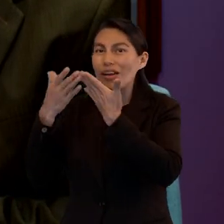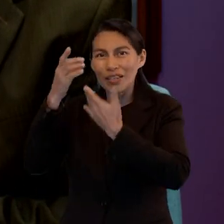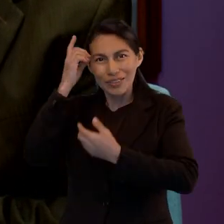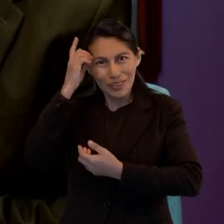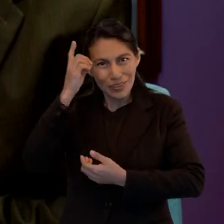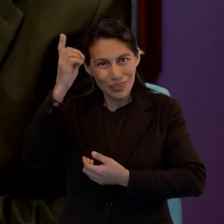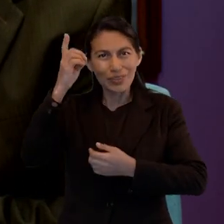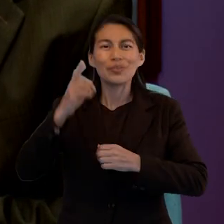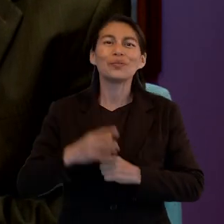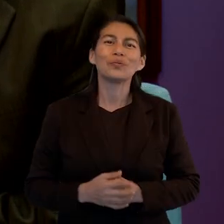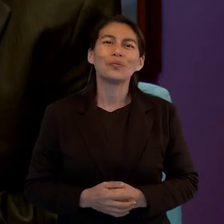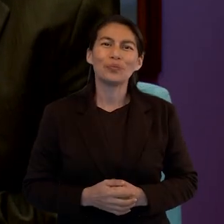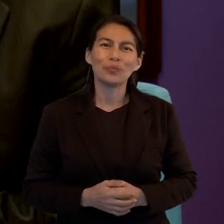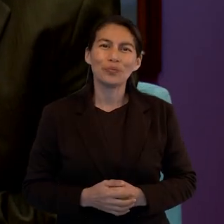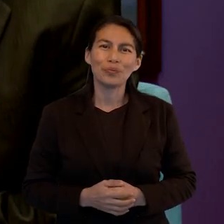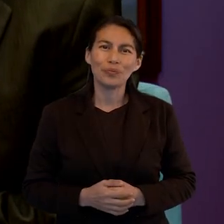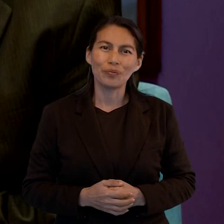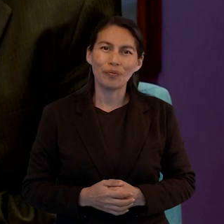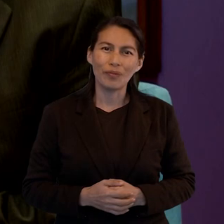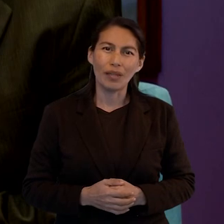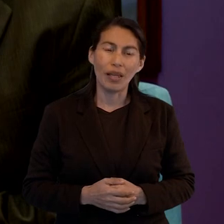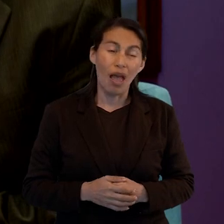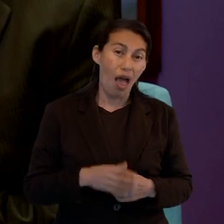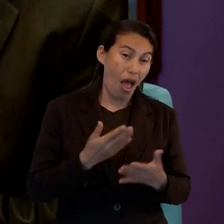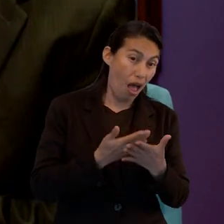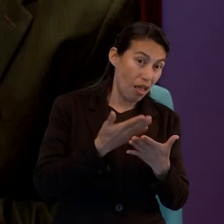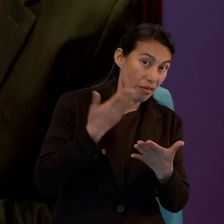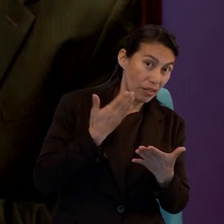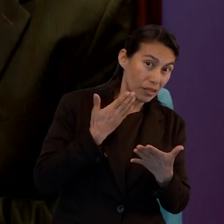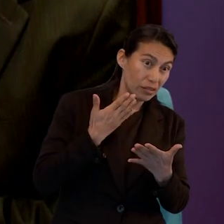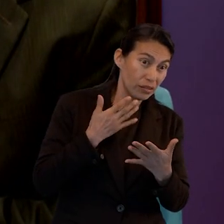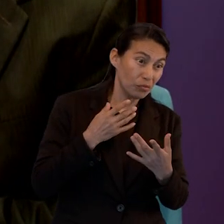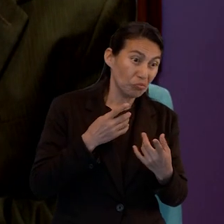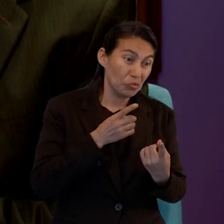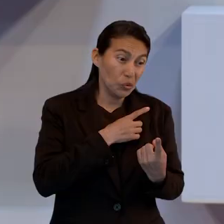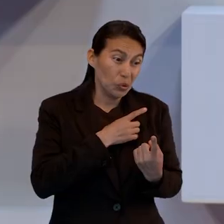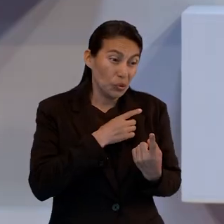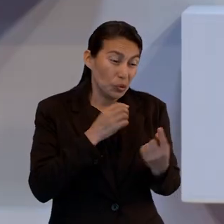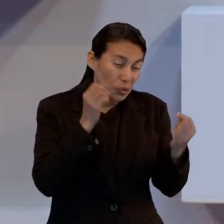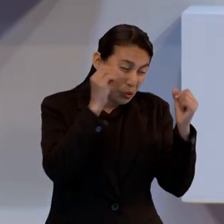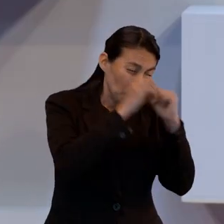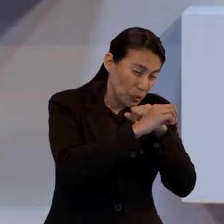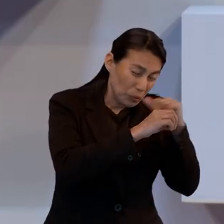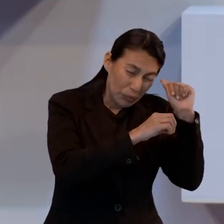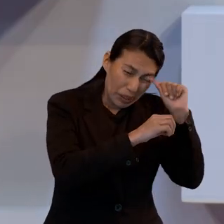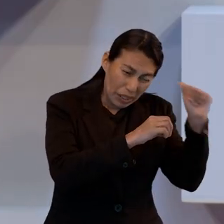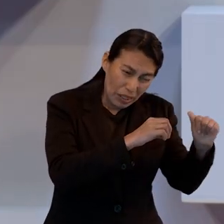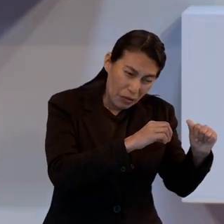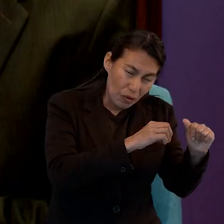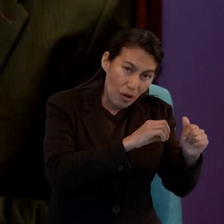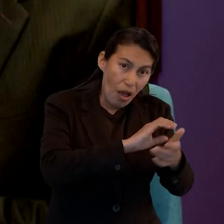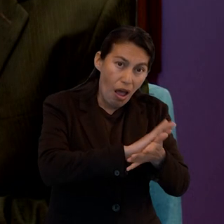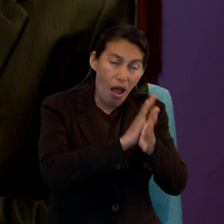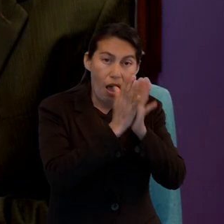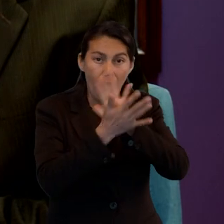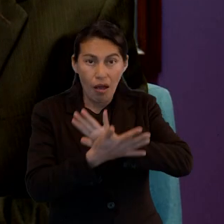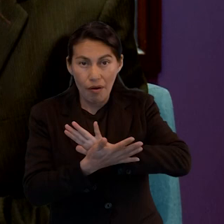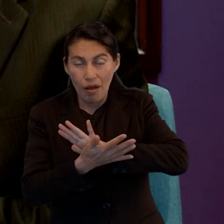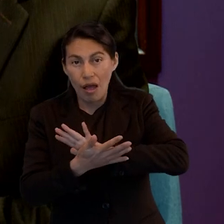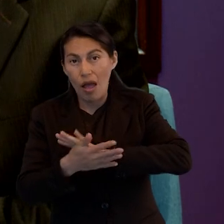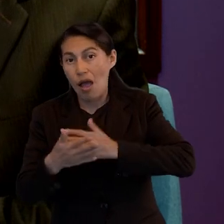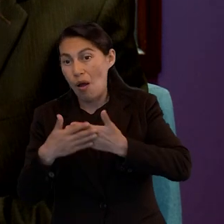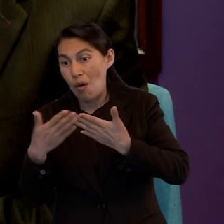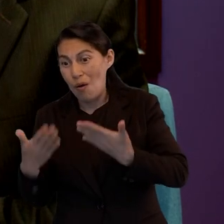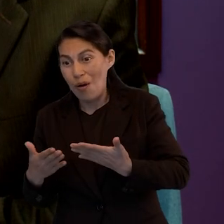cambio de vida de andar en tinieblas, ahora andar en la luz. Esa